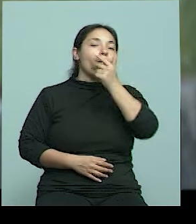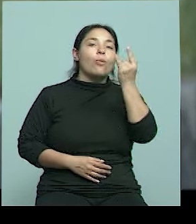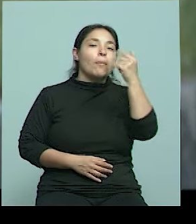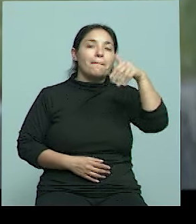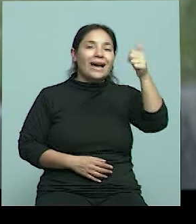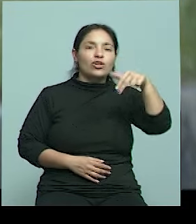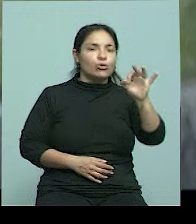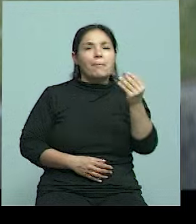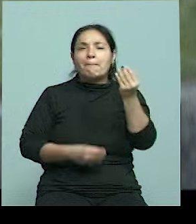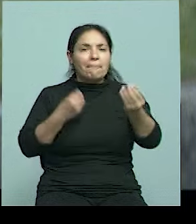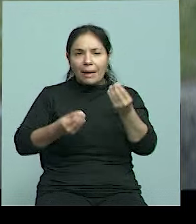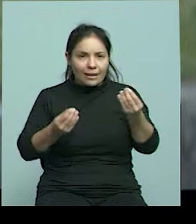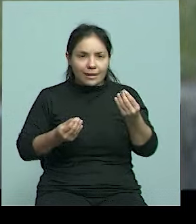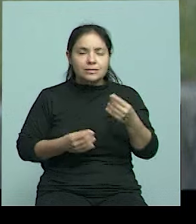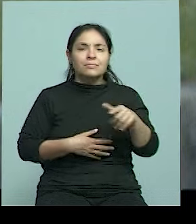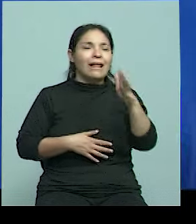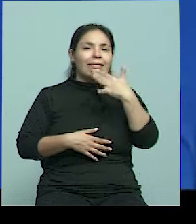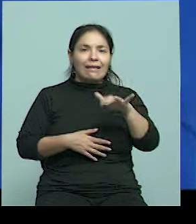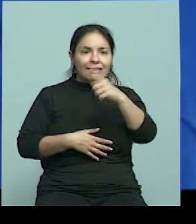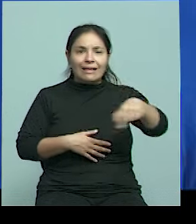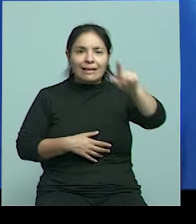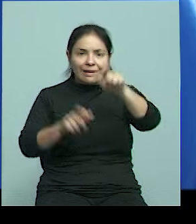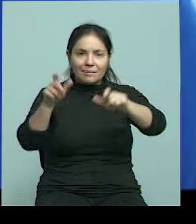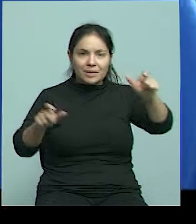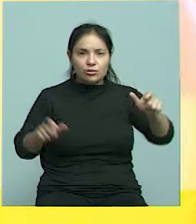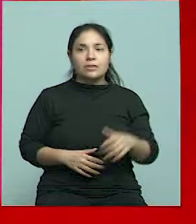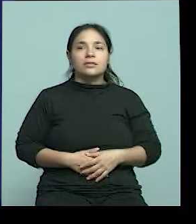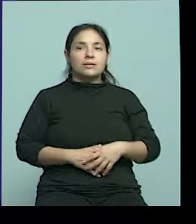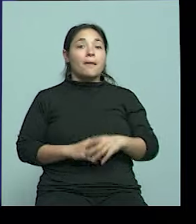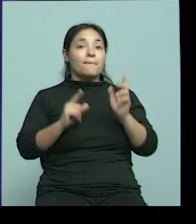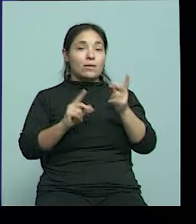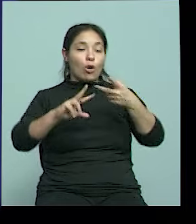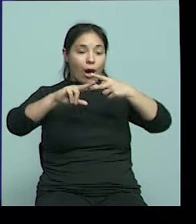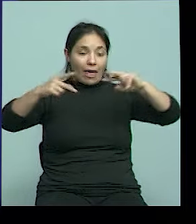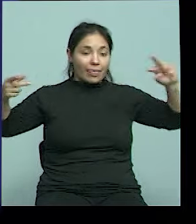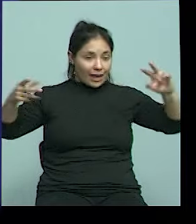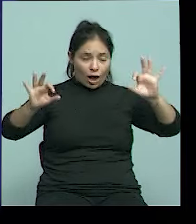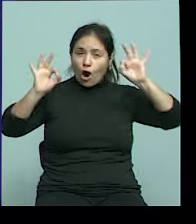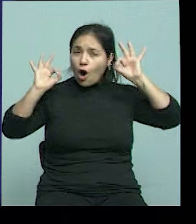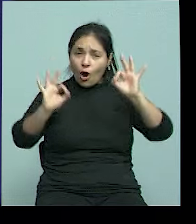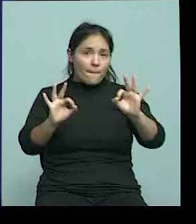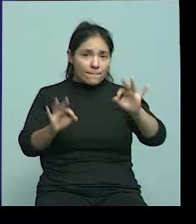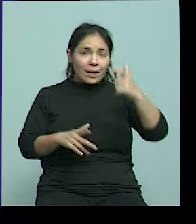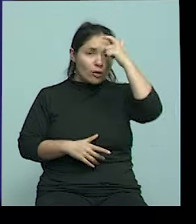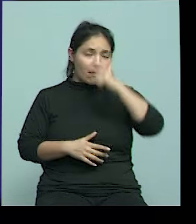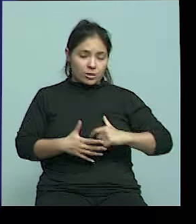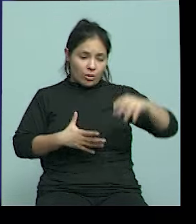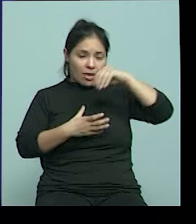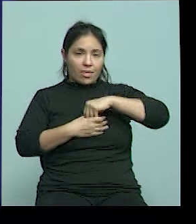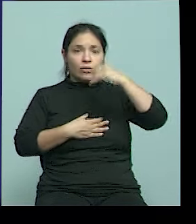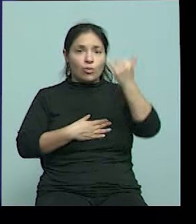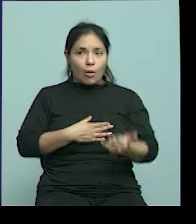El genoma, básicamente, es toda la composición de ADN que tiene una persona. La lo que me decías recién. Claro.